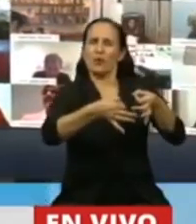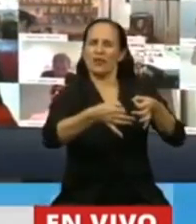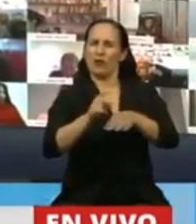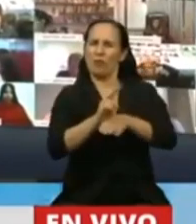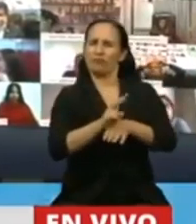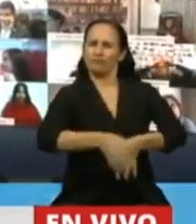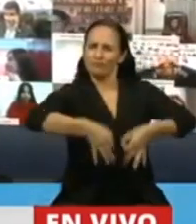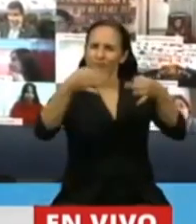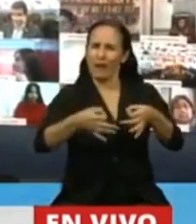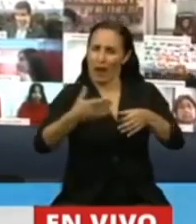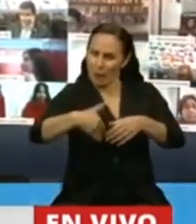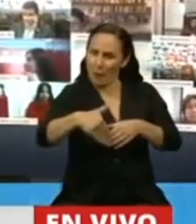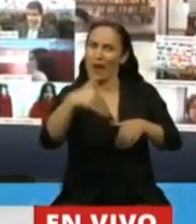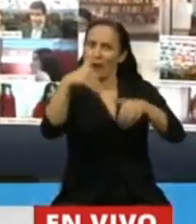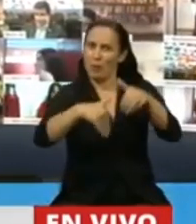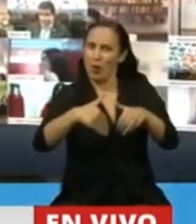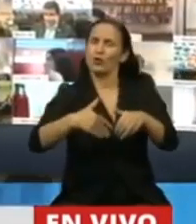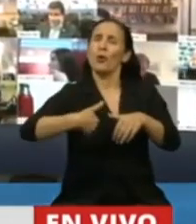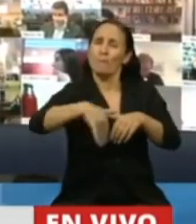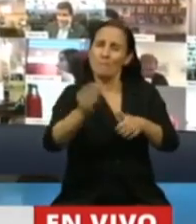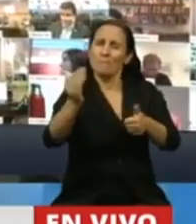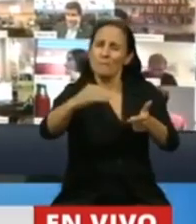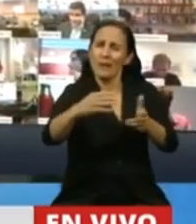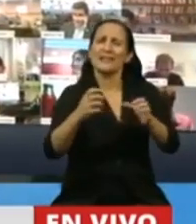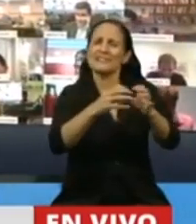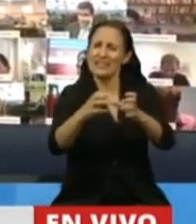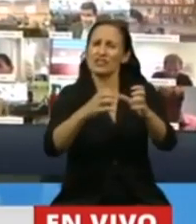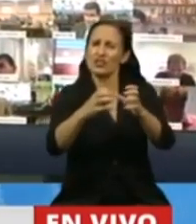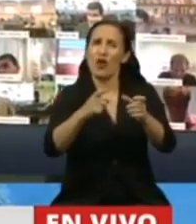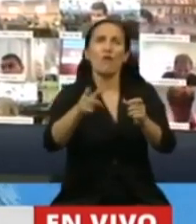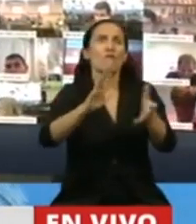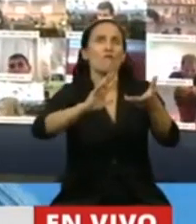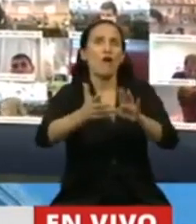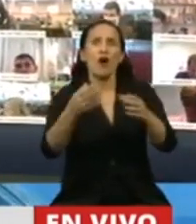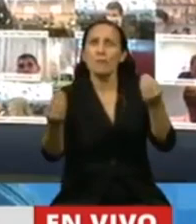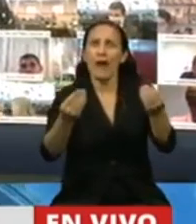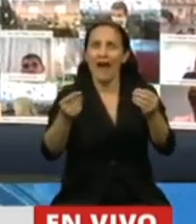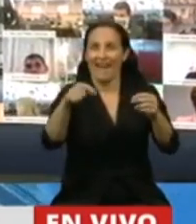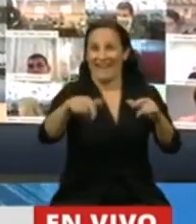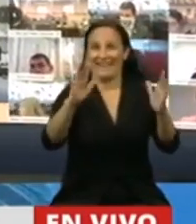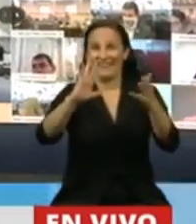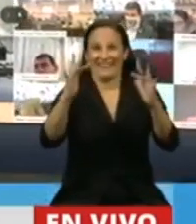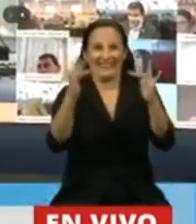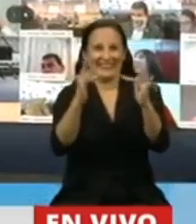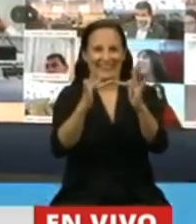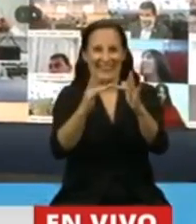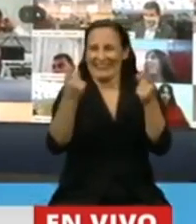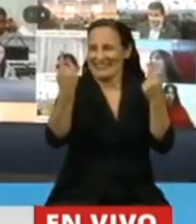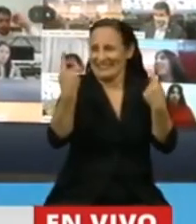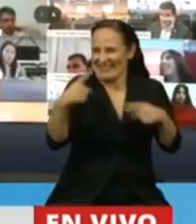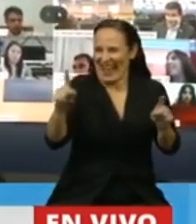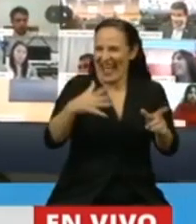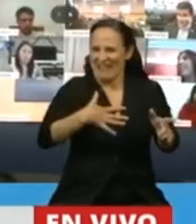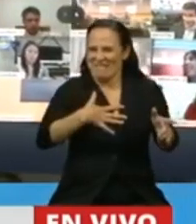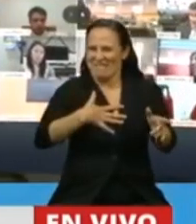lo que vayamos a votar en las siguientes sesiones, bajo esta metodología remota, que es rara, que es extraña,